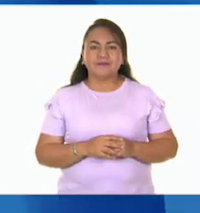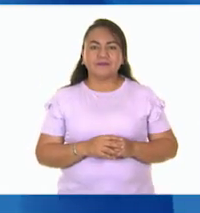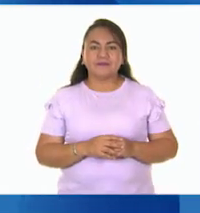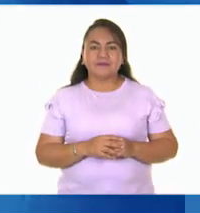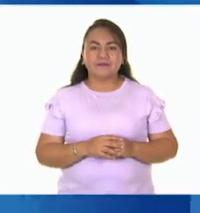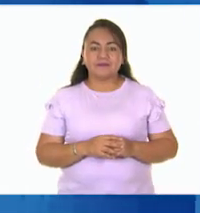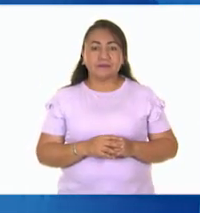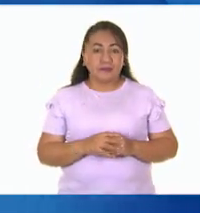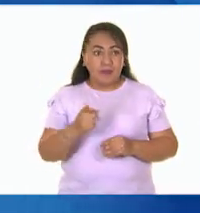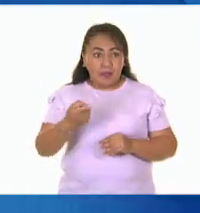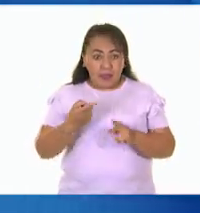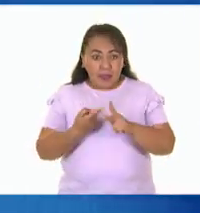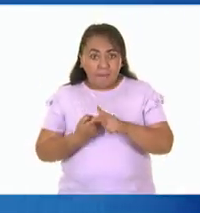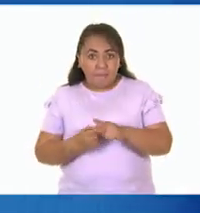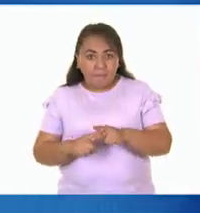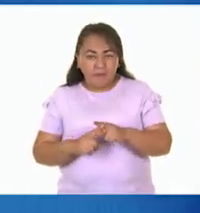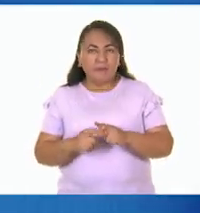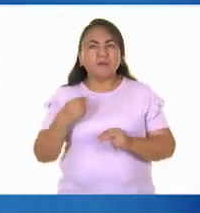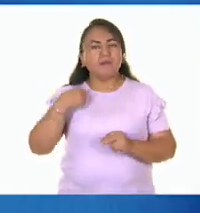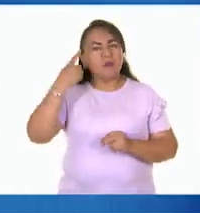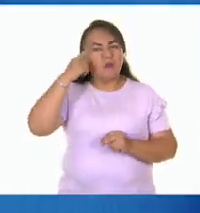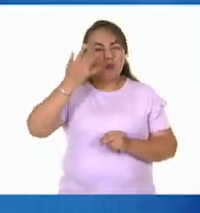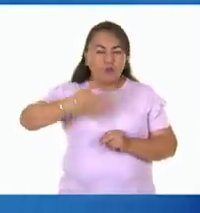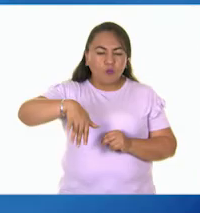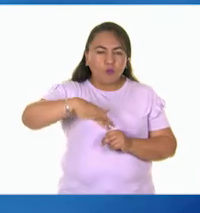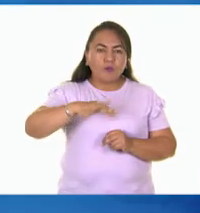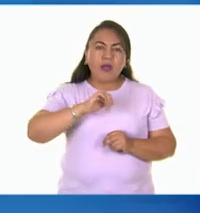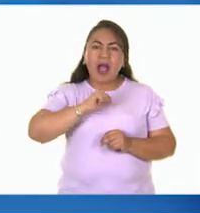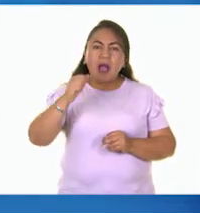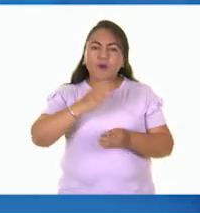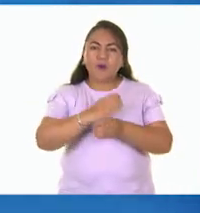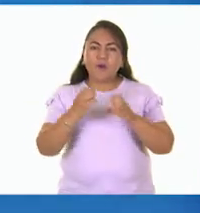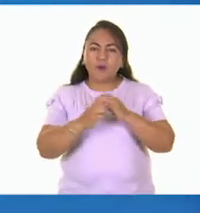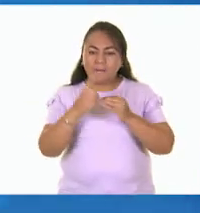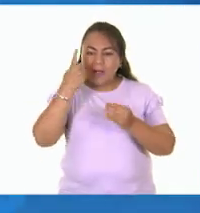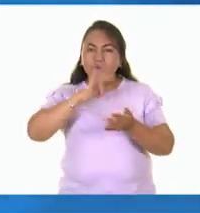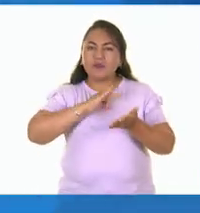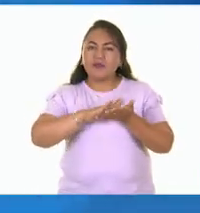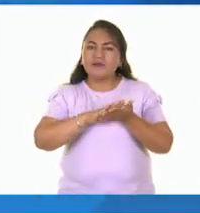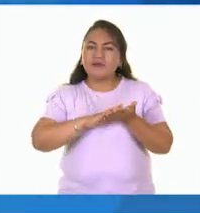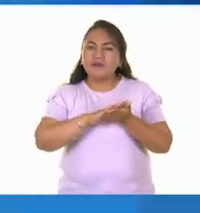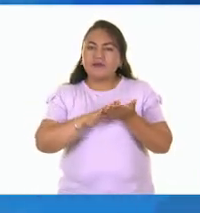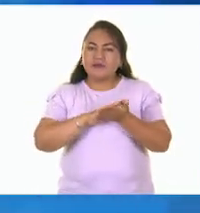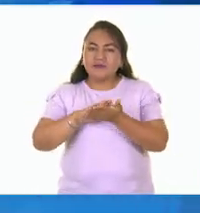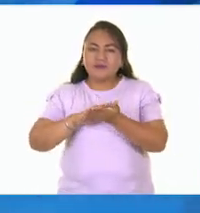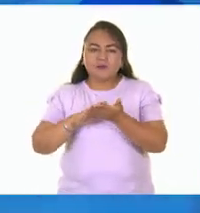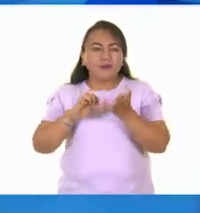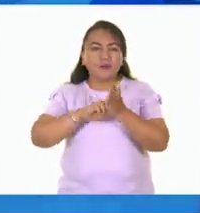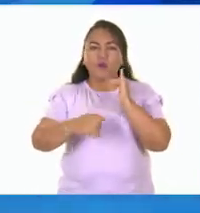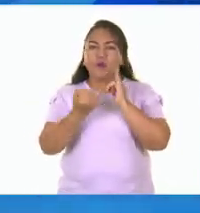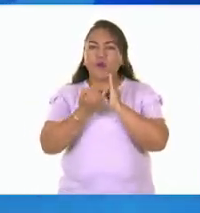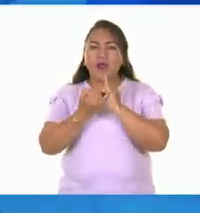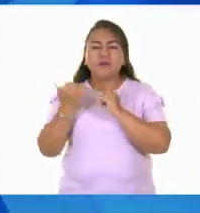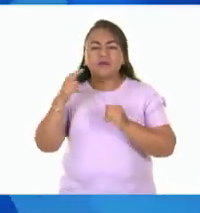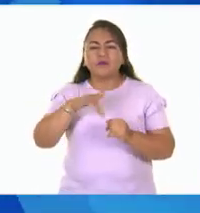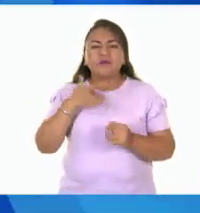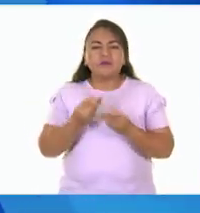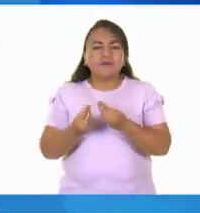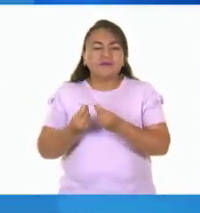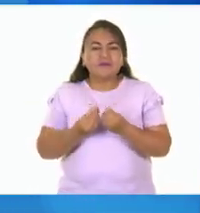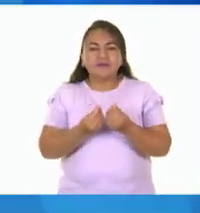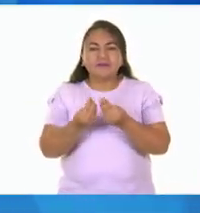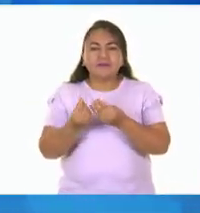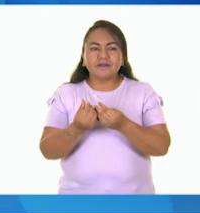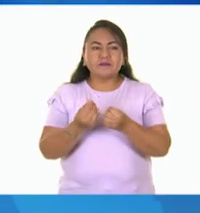Antes de comenzar, busqué objetos que me puedan dar texturas, así como ustedes lo pueden experimentar con la